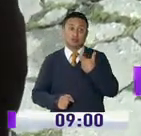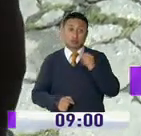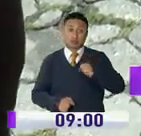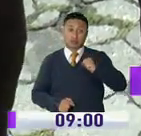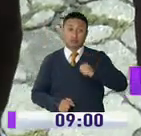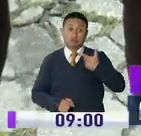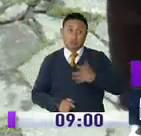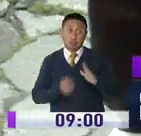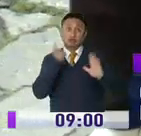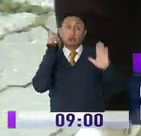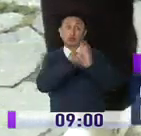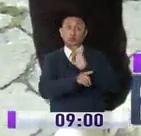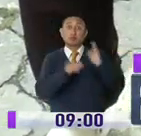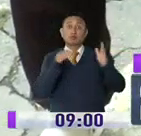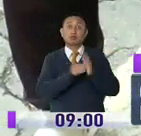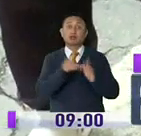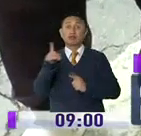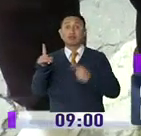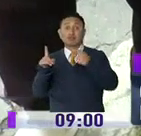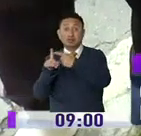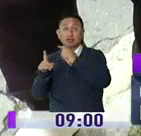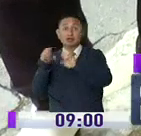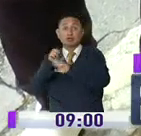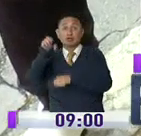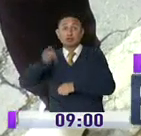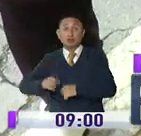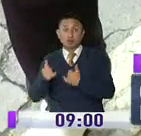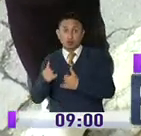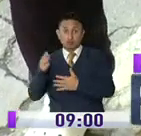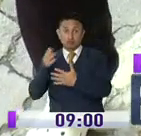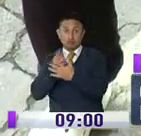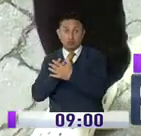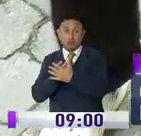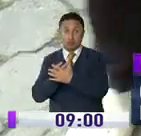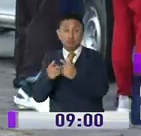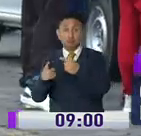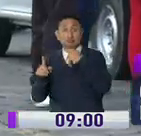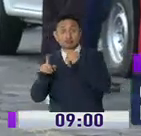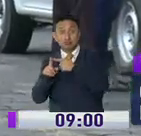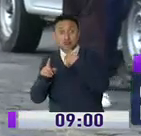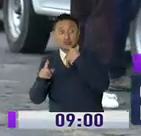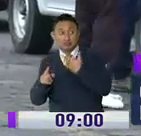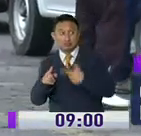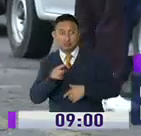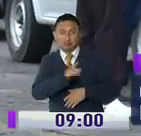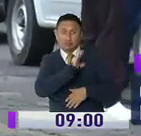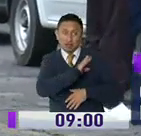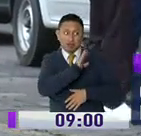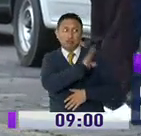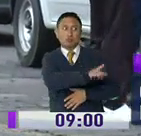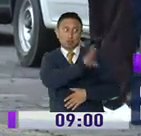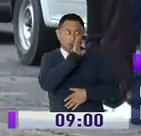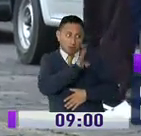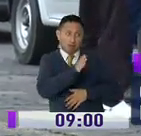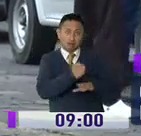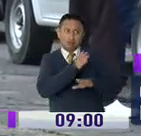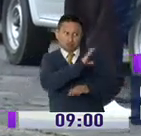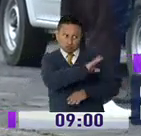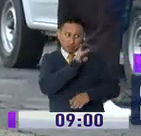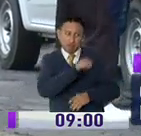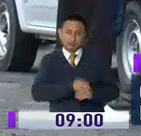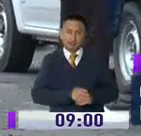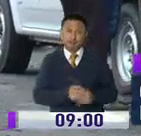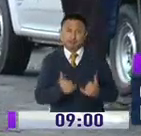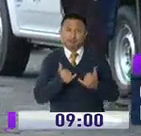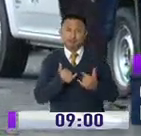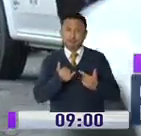que existe una denuncia infirme en contra del ciudadano ecuatoriano ahora detenido, que supuestamente lo había amenazado de muerte hace semanas atrás. Al